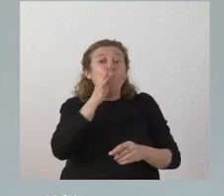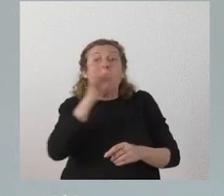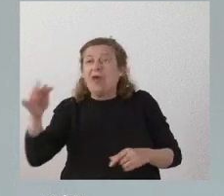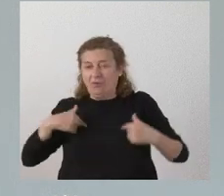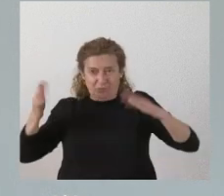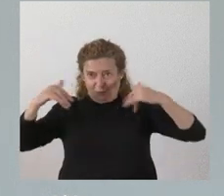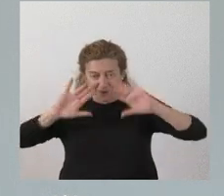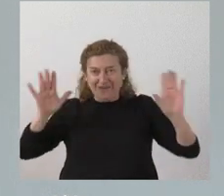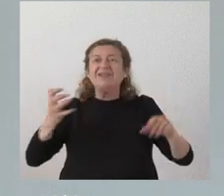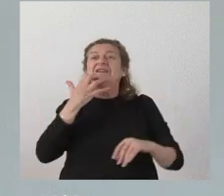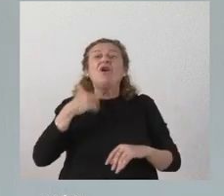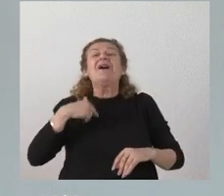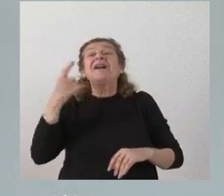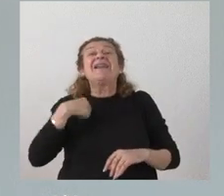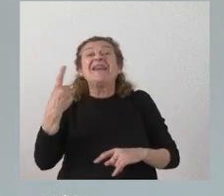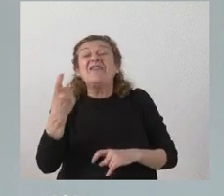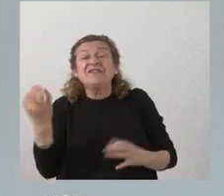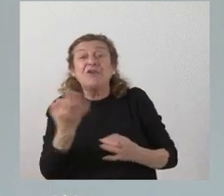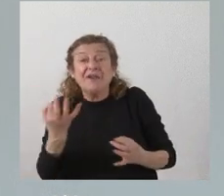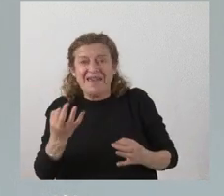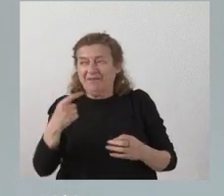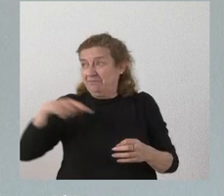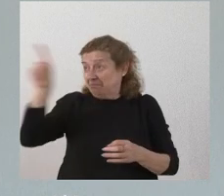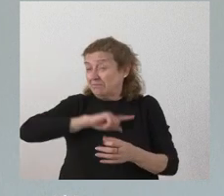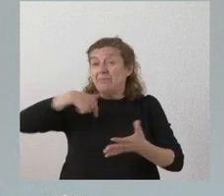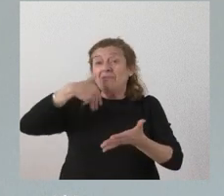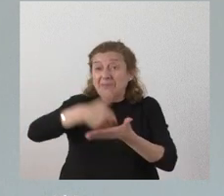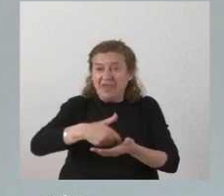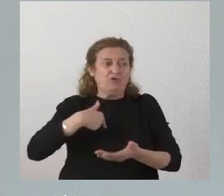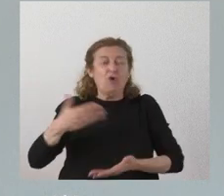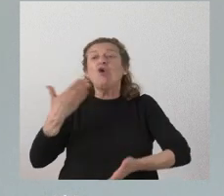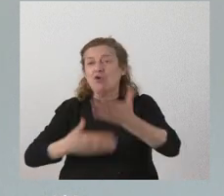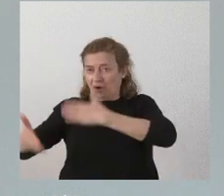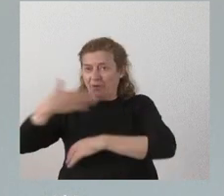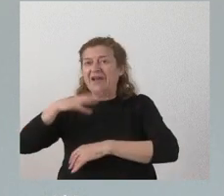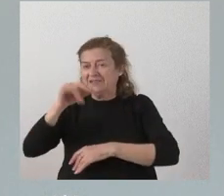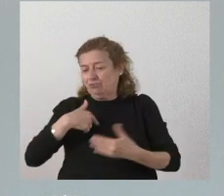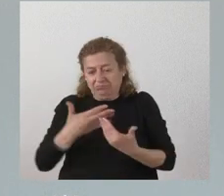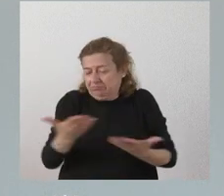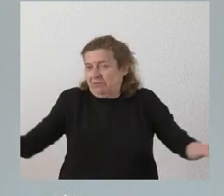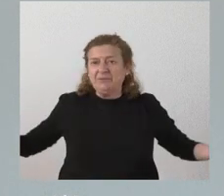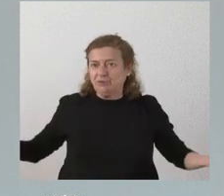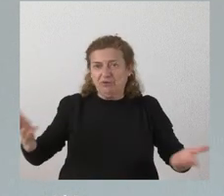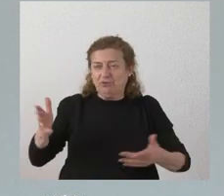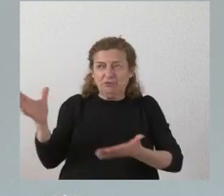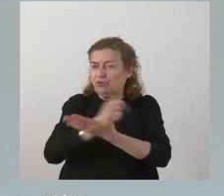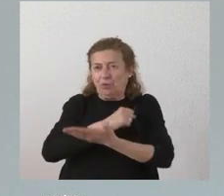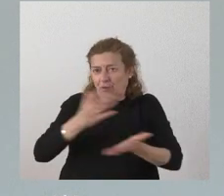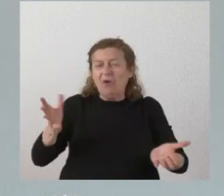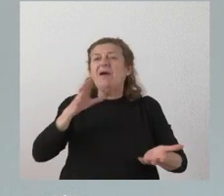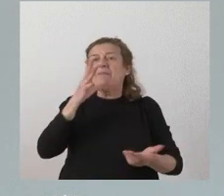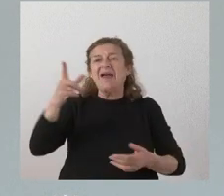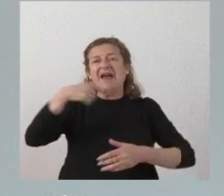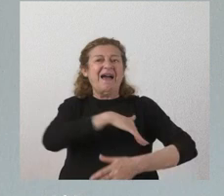en aquello que sea necesario y que se estime oportuno pues naturalmente colaboraremos y estamos a disposición de la academia para que